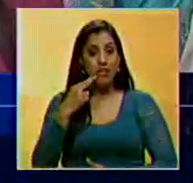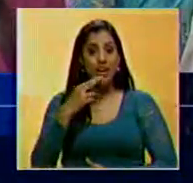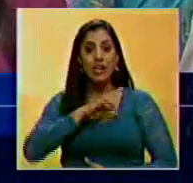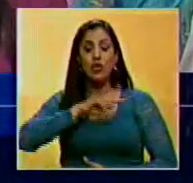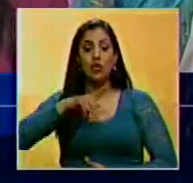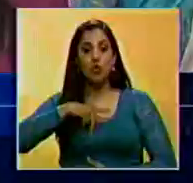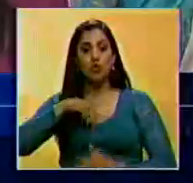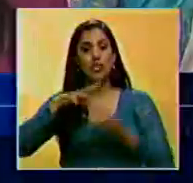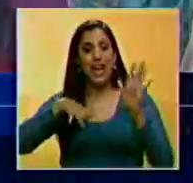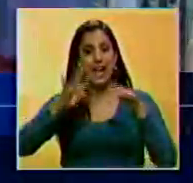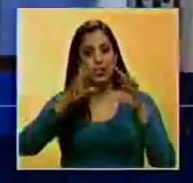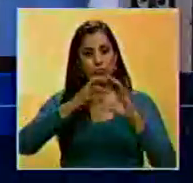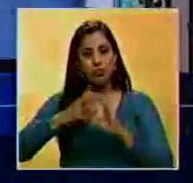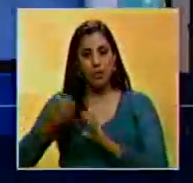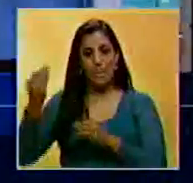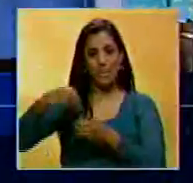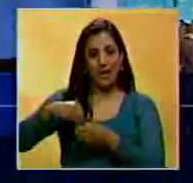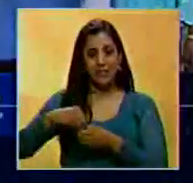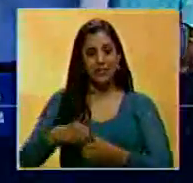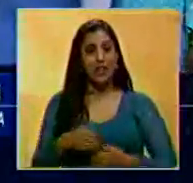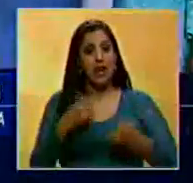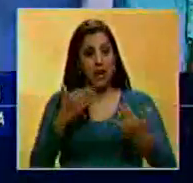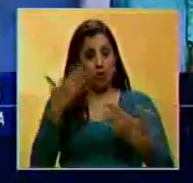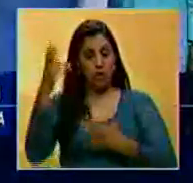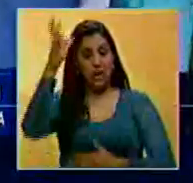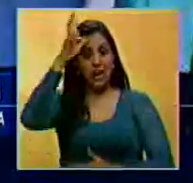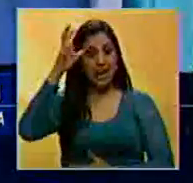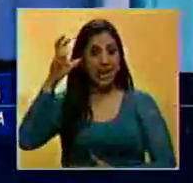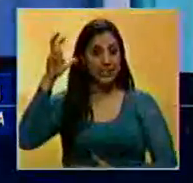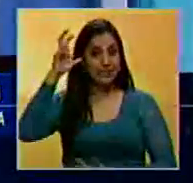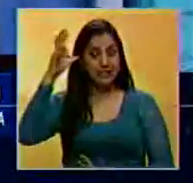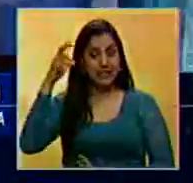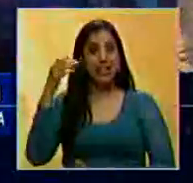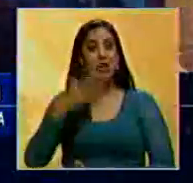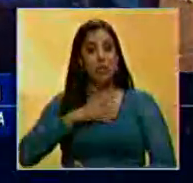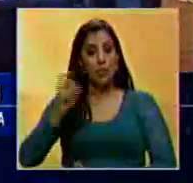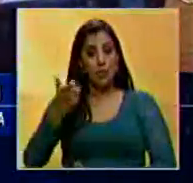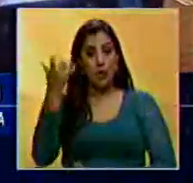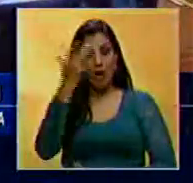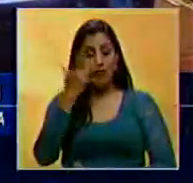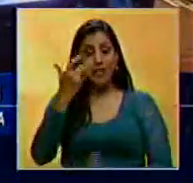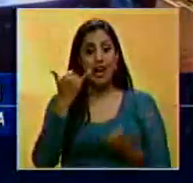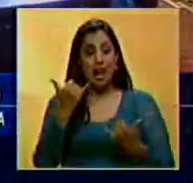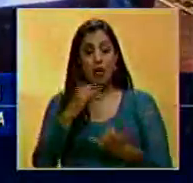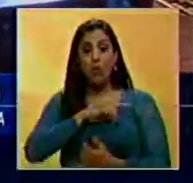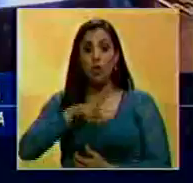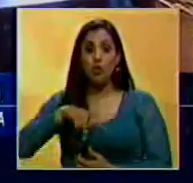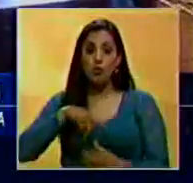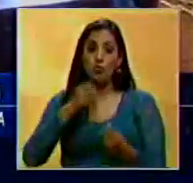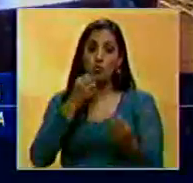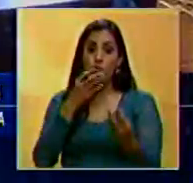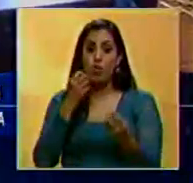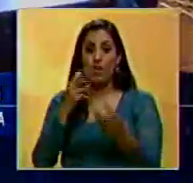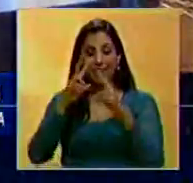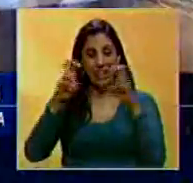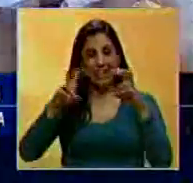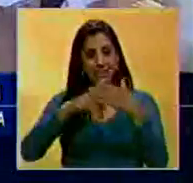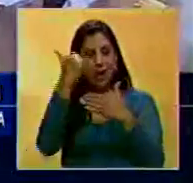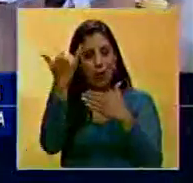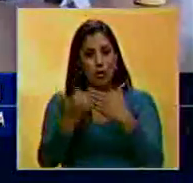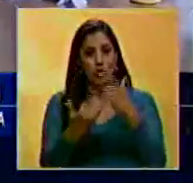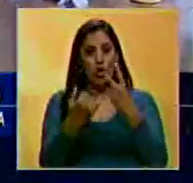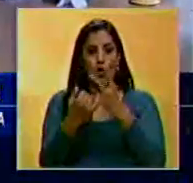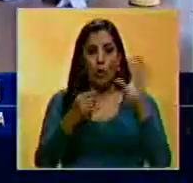14 motores productivos. El canciller de Guinea Bissau, Artur Pérez, reveló que además de revisar los proyectos